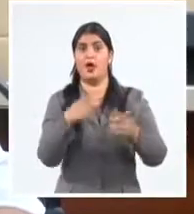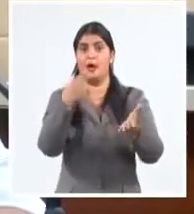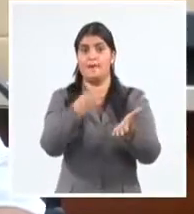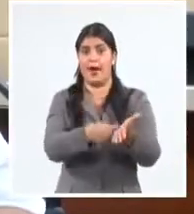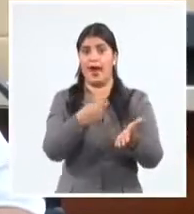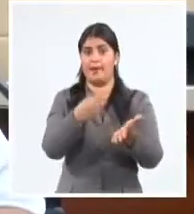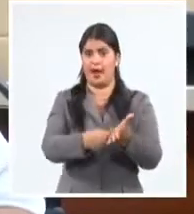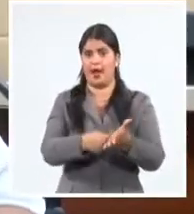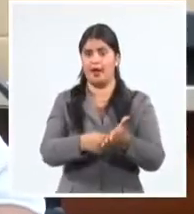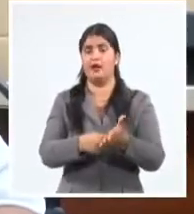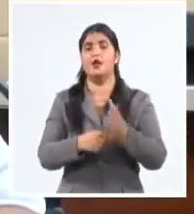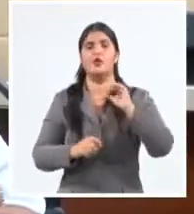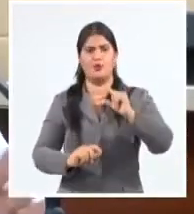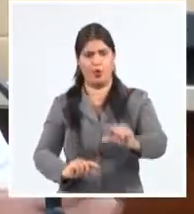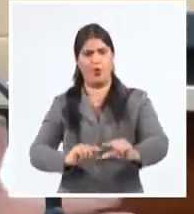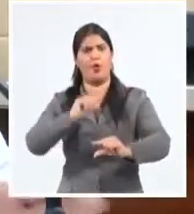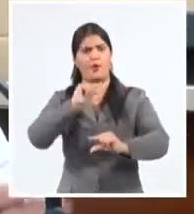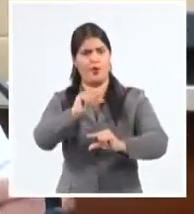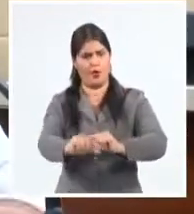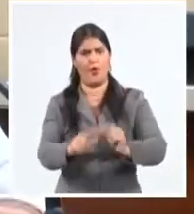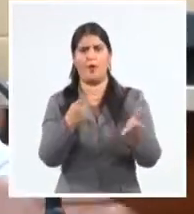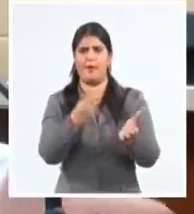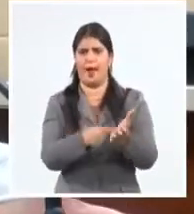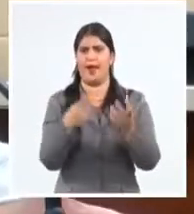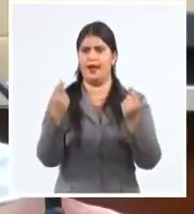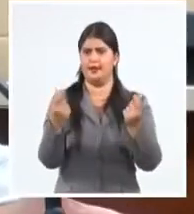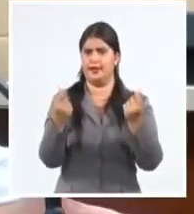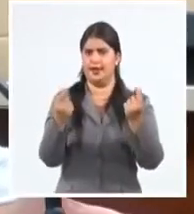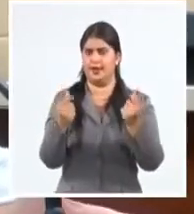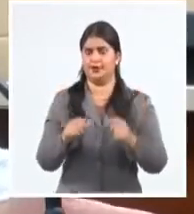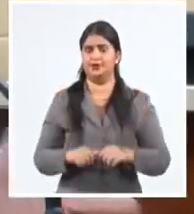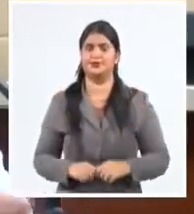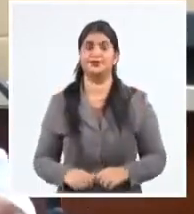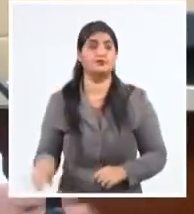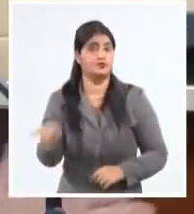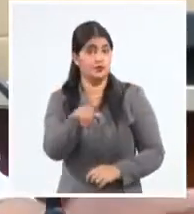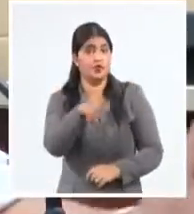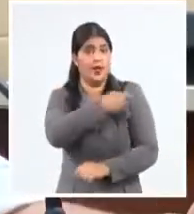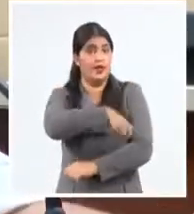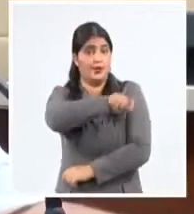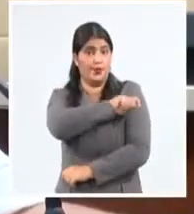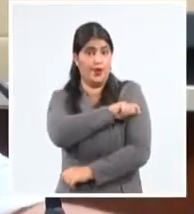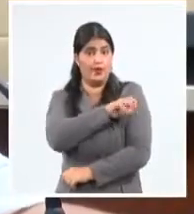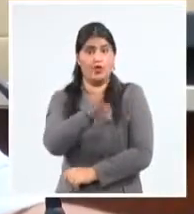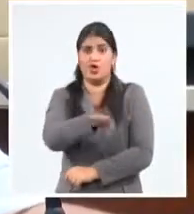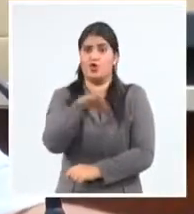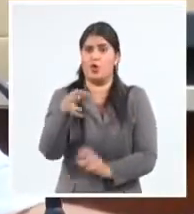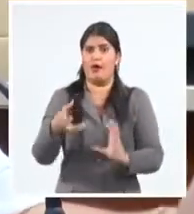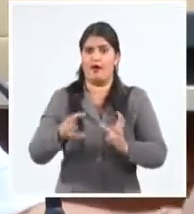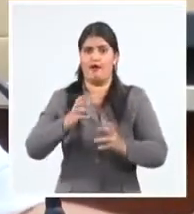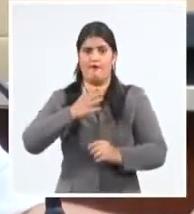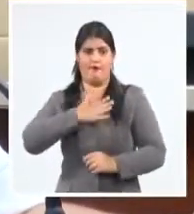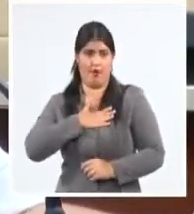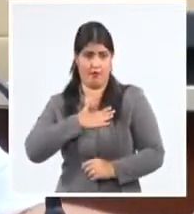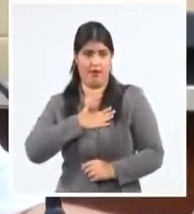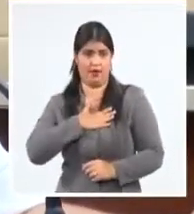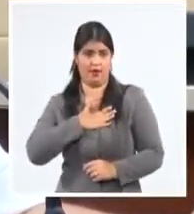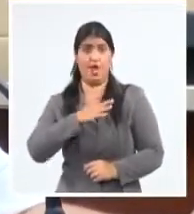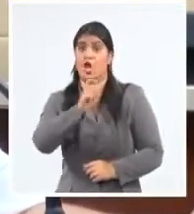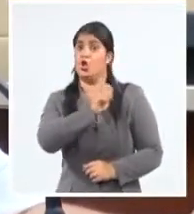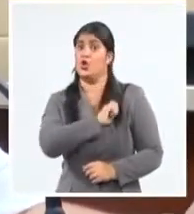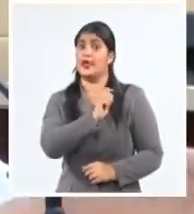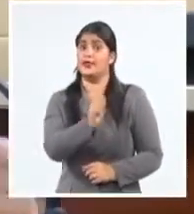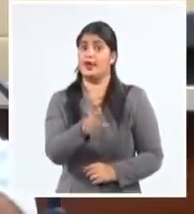no darle a ese pueblo, a esa población, la posibilidad de que él escoja la modalidad? O a una compra a plazo de equipamiento, insumos